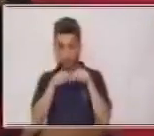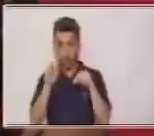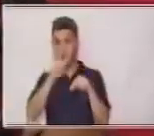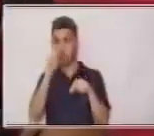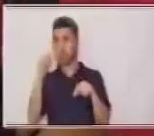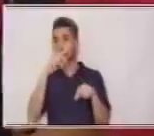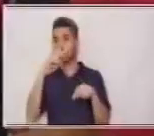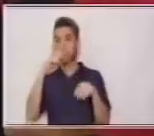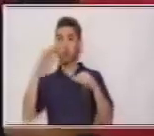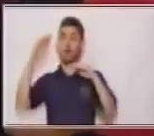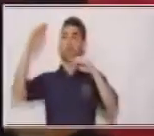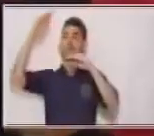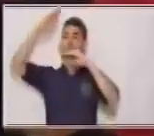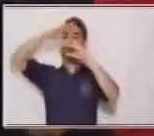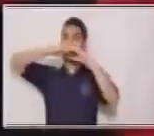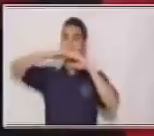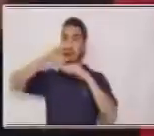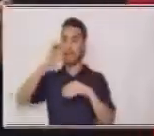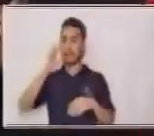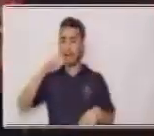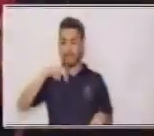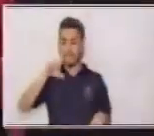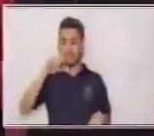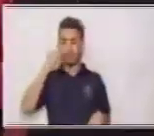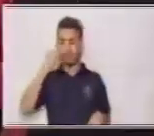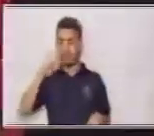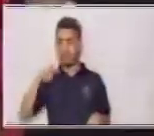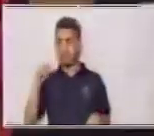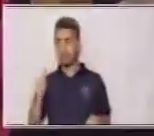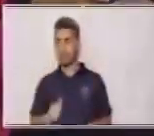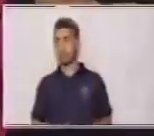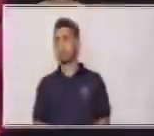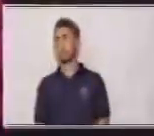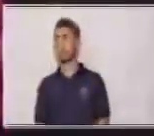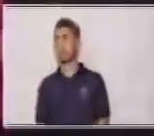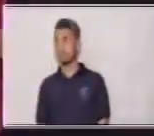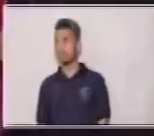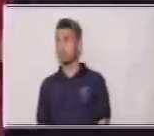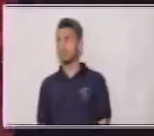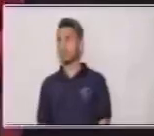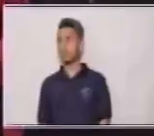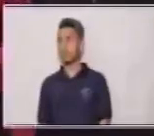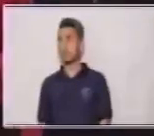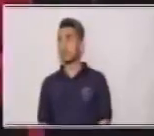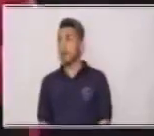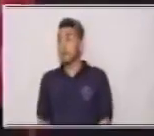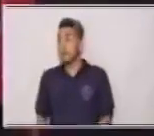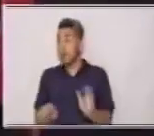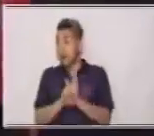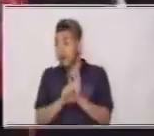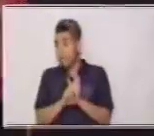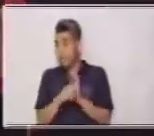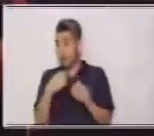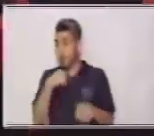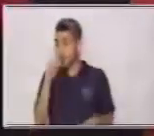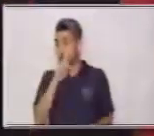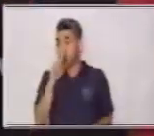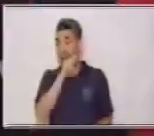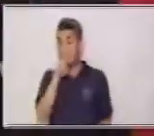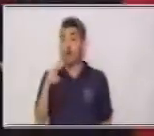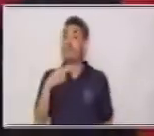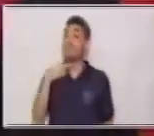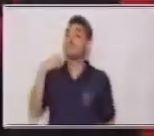bien. Nos vamos a la siguiente actividad. Y si no lo hubiéramos leído de forma oral,